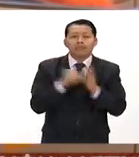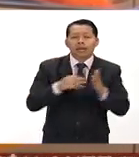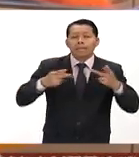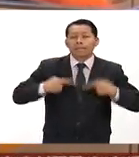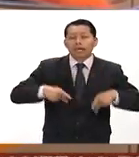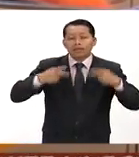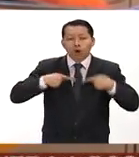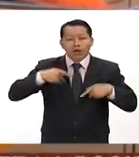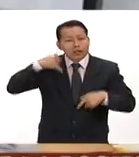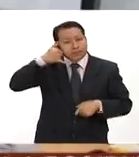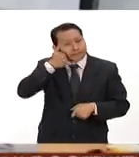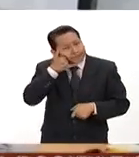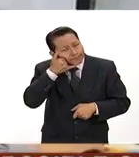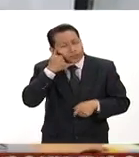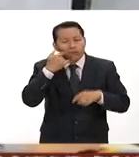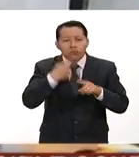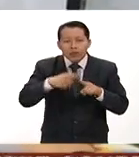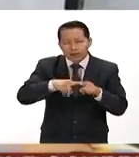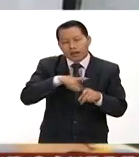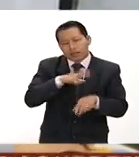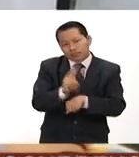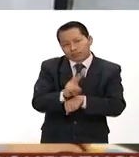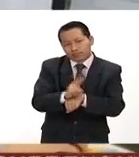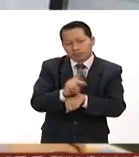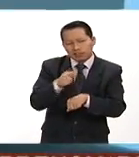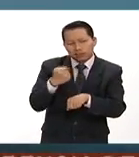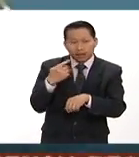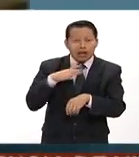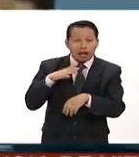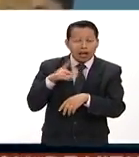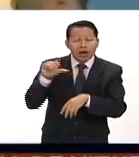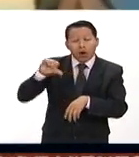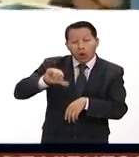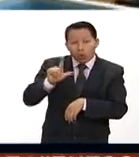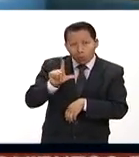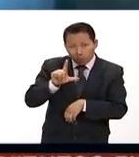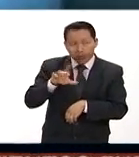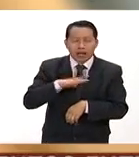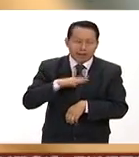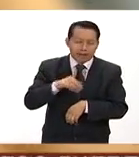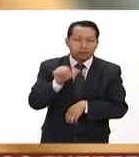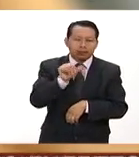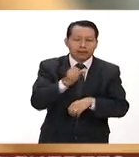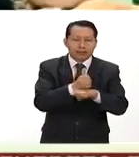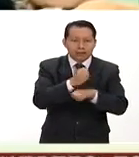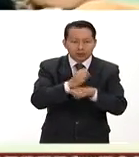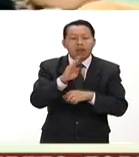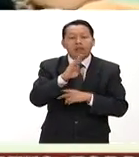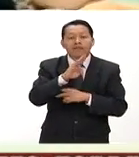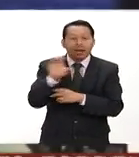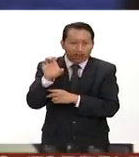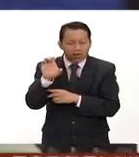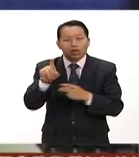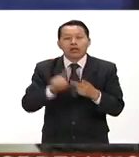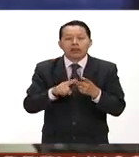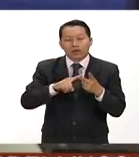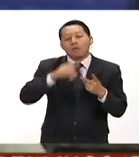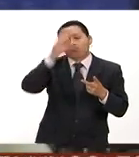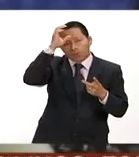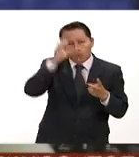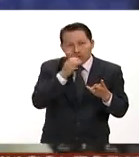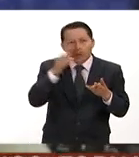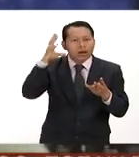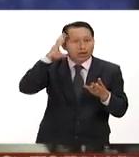300 supervisores entrar en vigor este lunes en 16 entidades del país son Baja California Coahuila